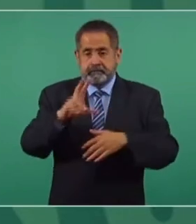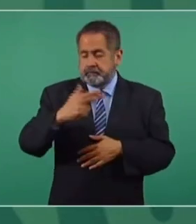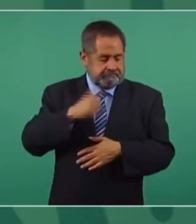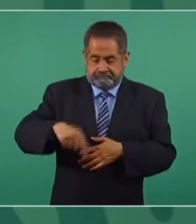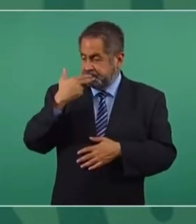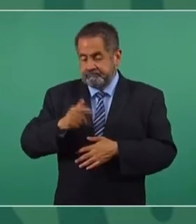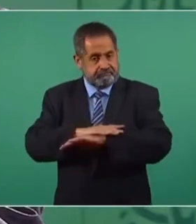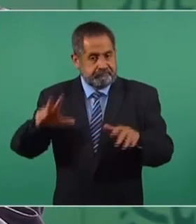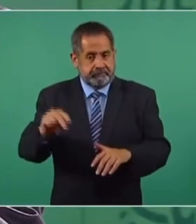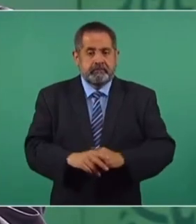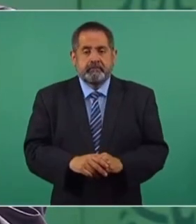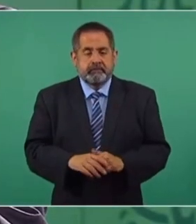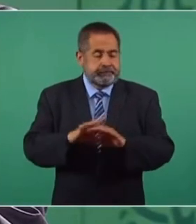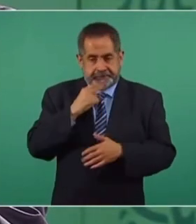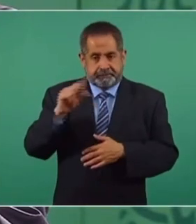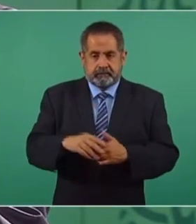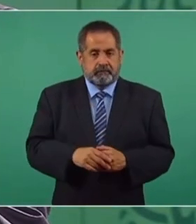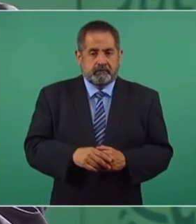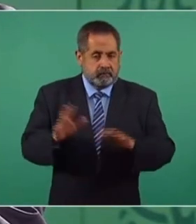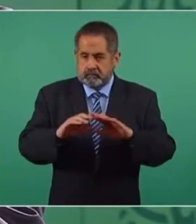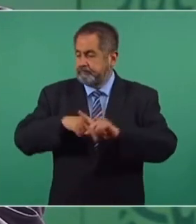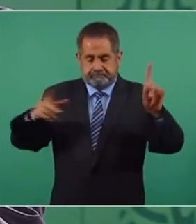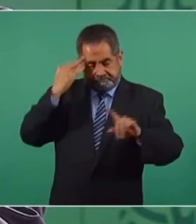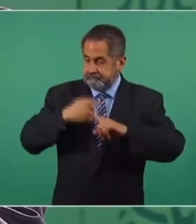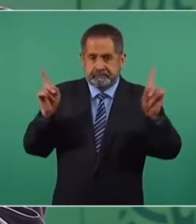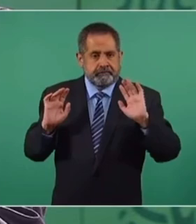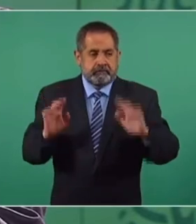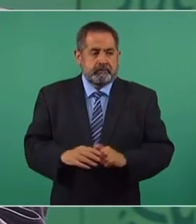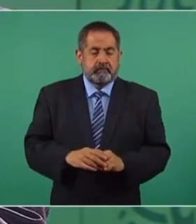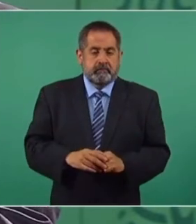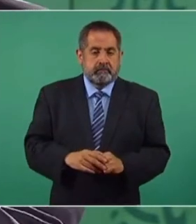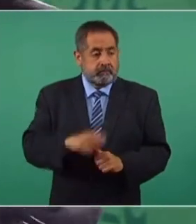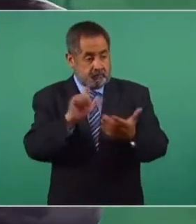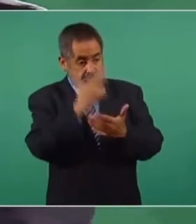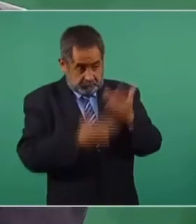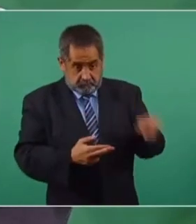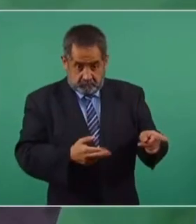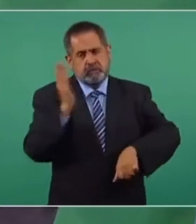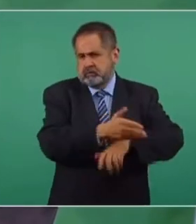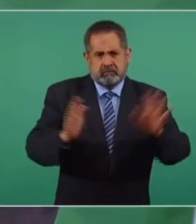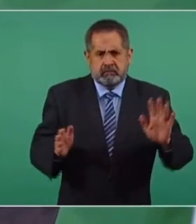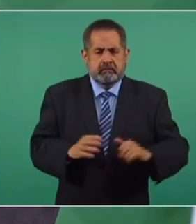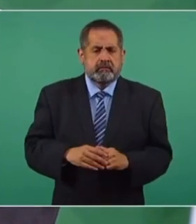no funciona. Ya no aplica. Ya son otros tiempos. El que comete un delito es castigado.